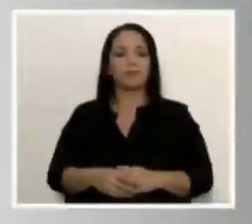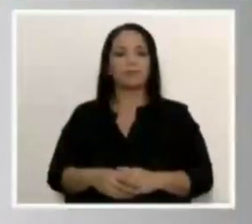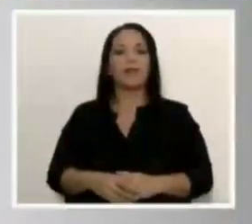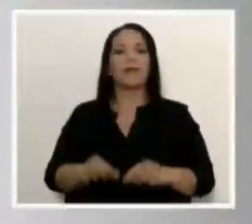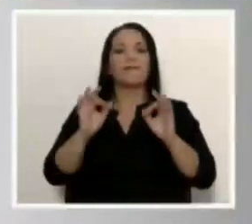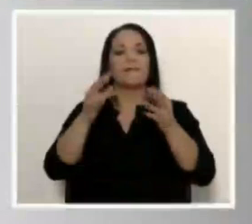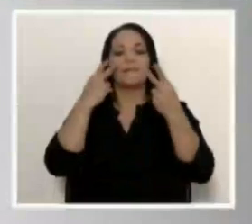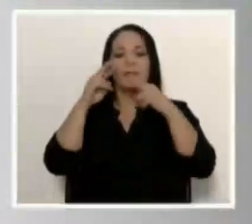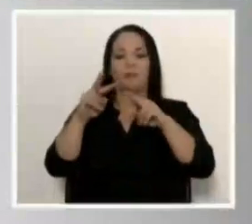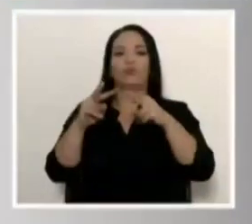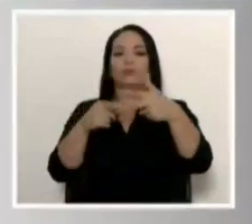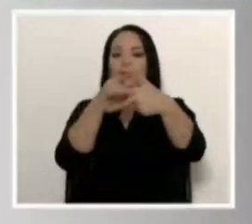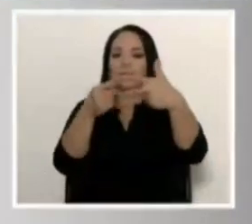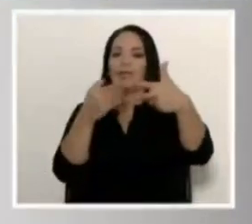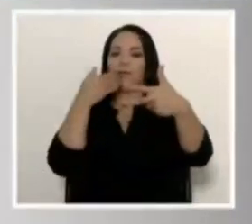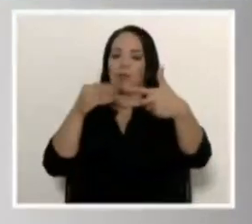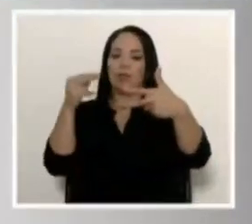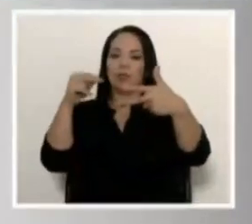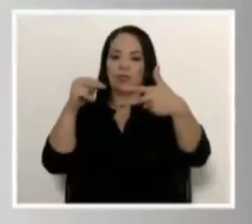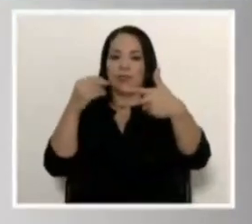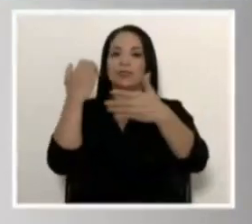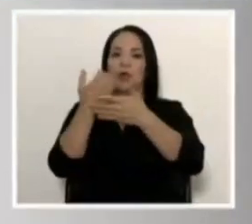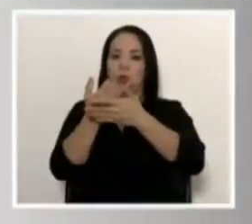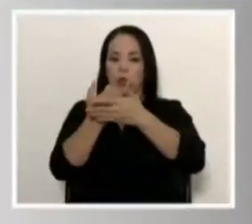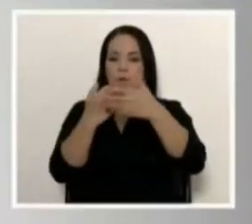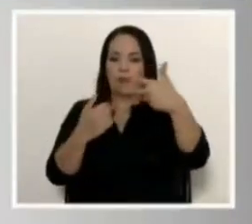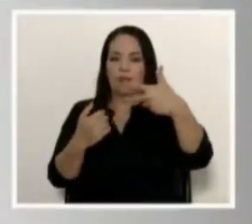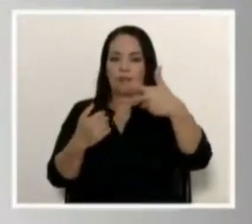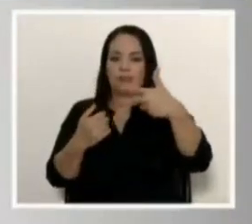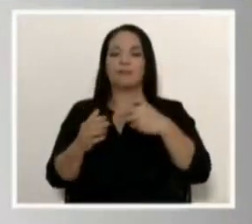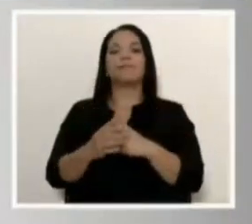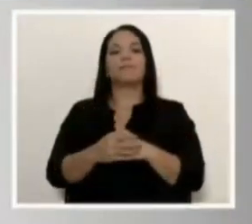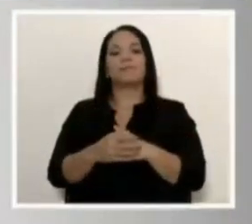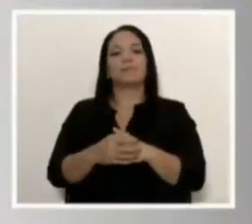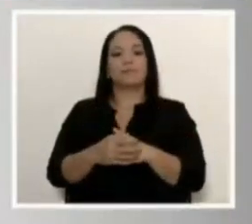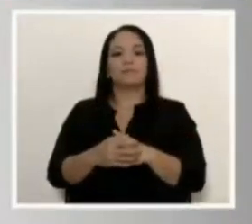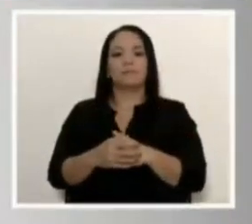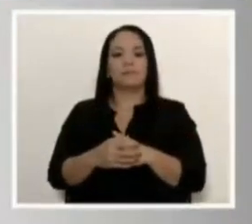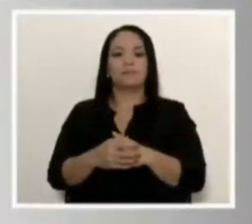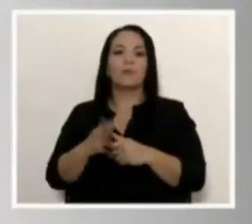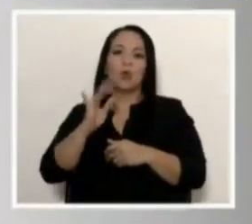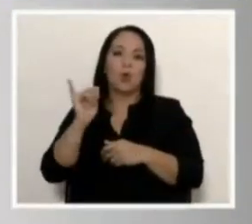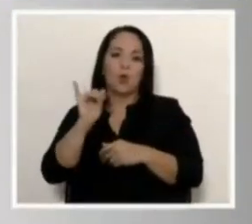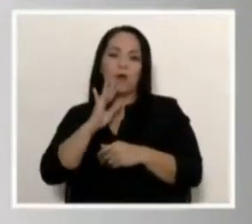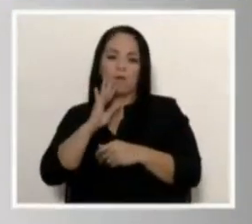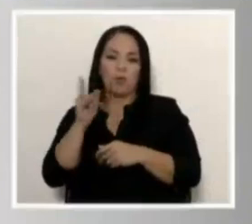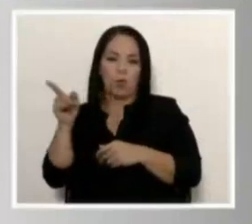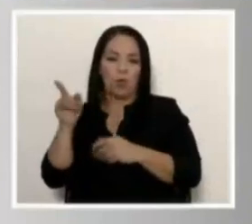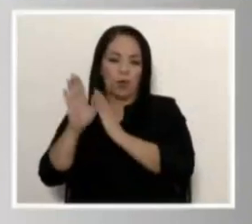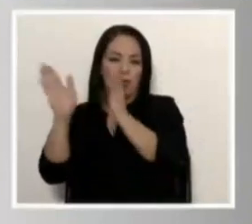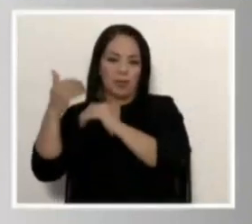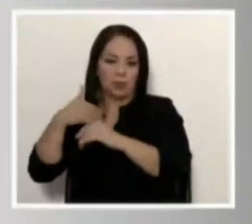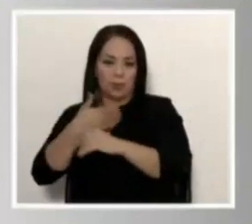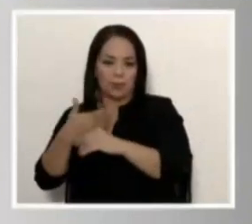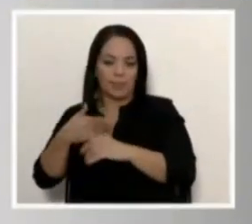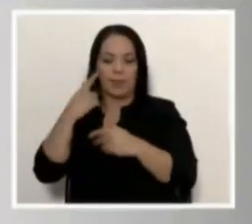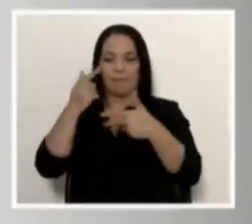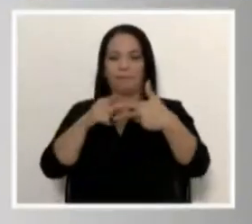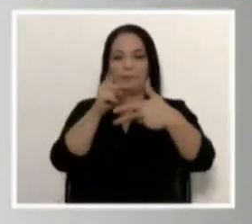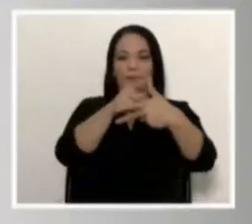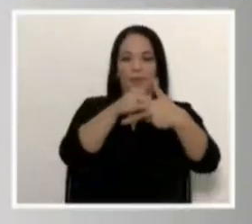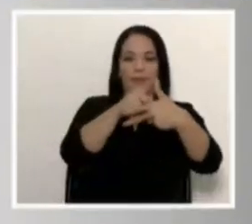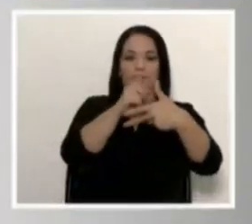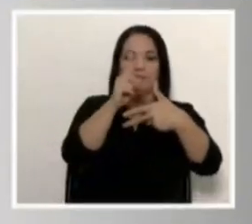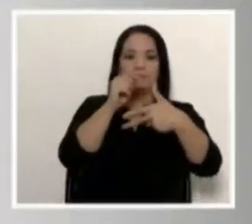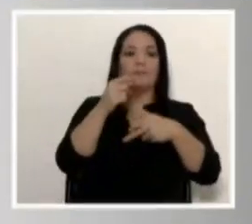aquí tenemos tres buenas noticias económicas, como ya se refirió a ellas de manera general el señor presidente. En primer lugar, el